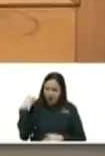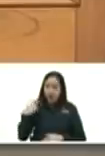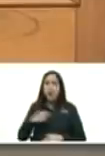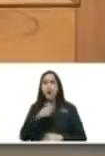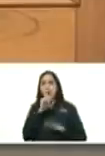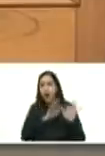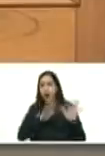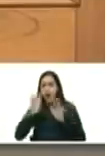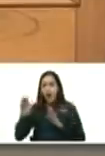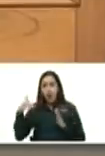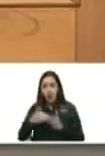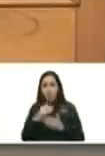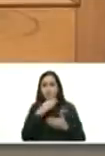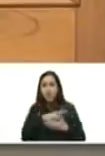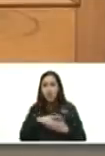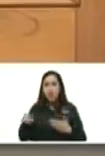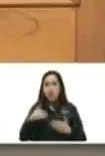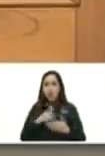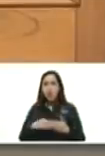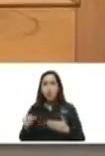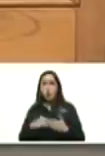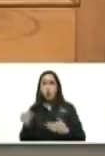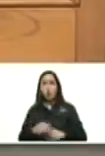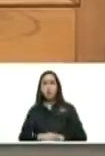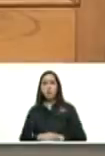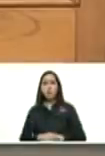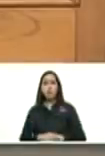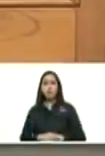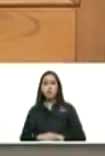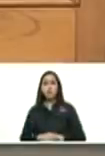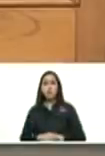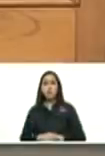millones de dólares una hecatombe